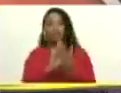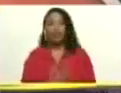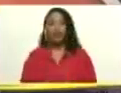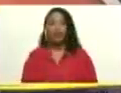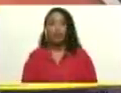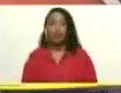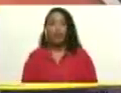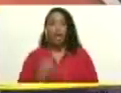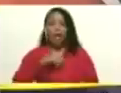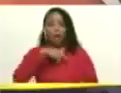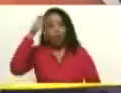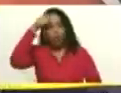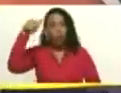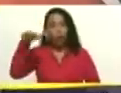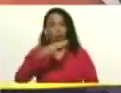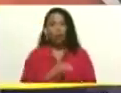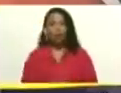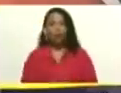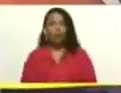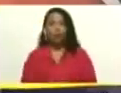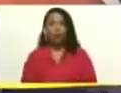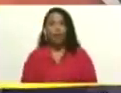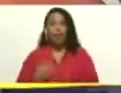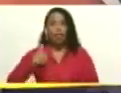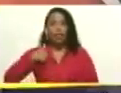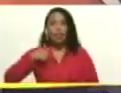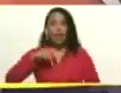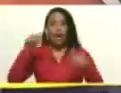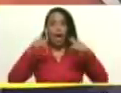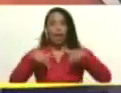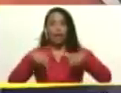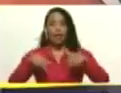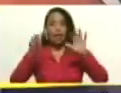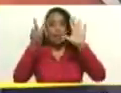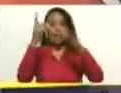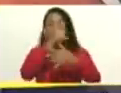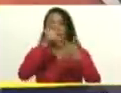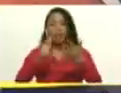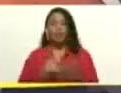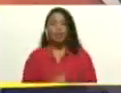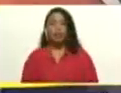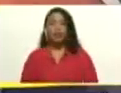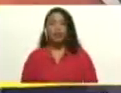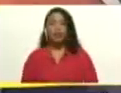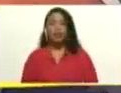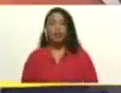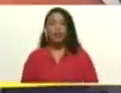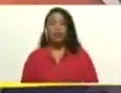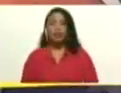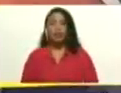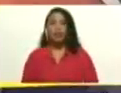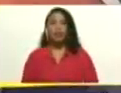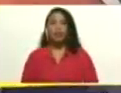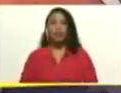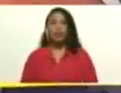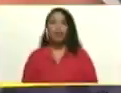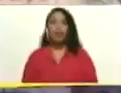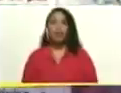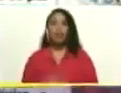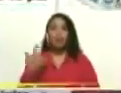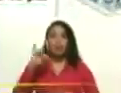que nuestro pueblo tiene planteado, siete líneas. Ahí las tiene en pantalla, ¿verdad?